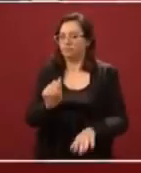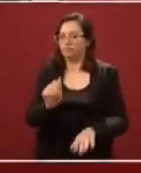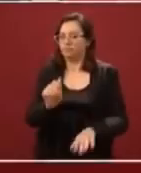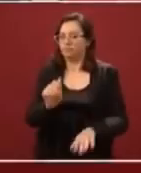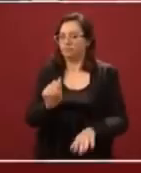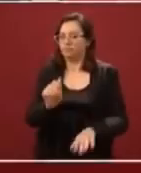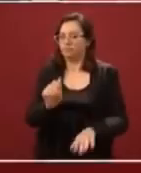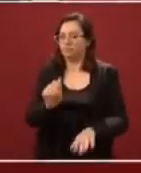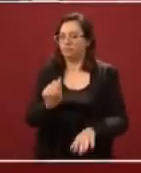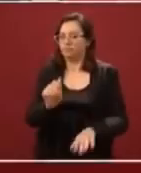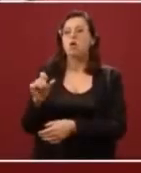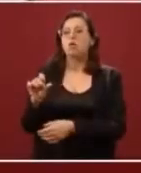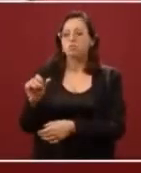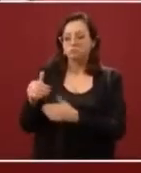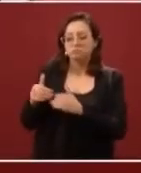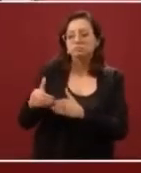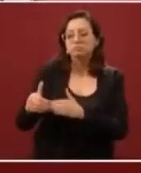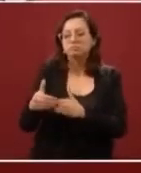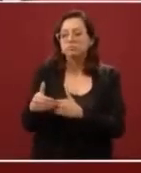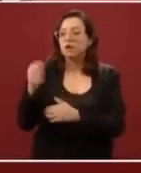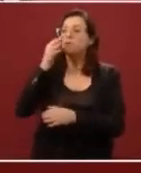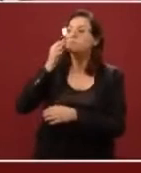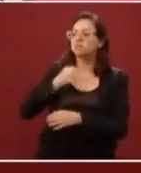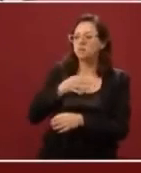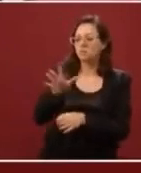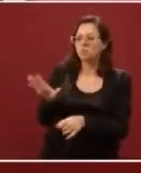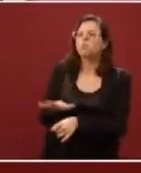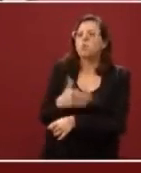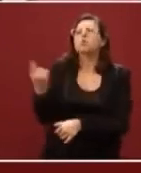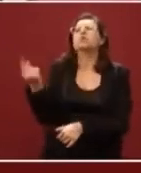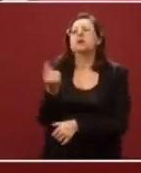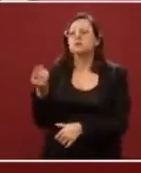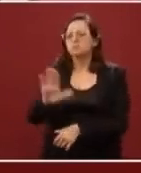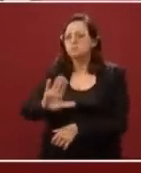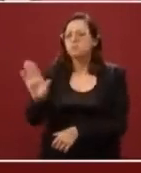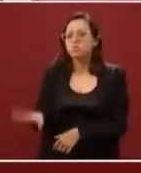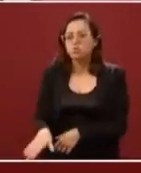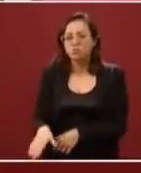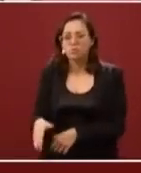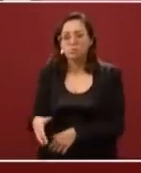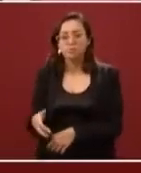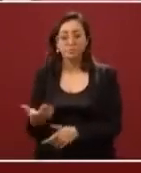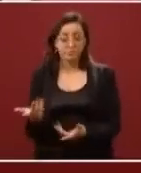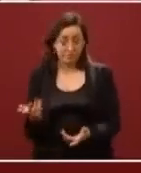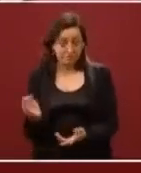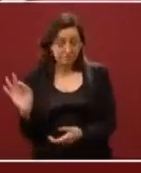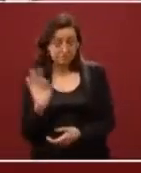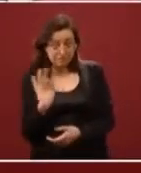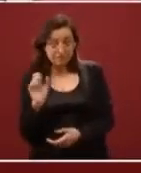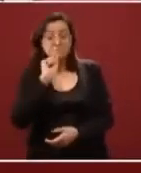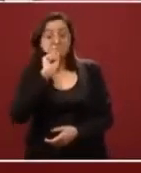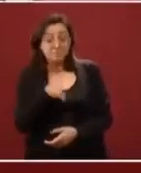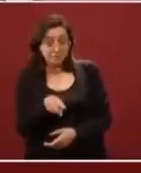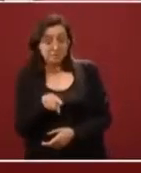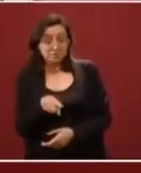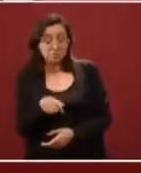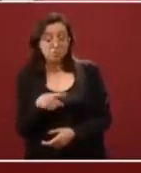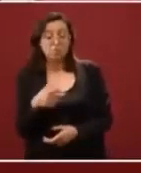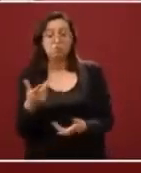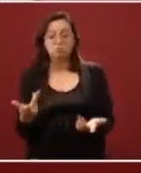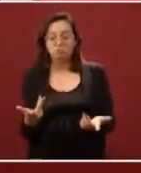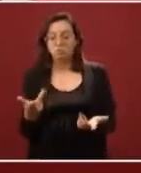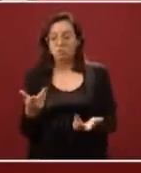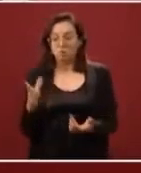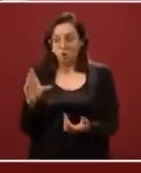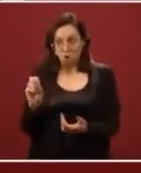esperando el resultado para ver si en un momento, cuando lo tengamos, pudiera ser este caso confirmado, pero sí queremos que ustedes lo